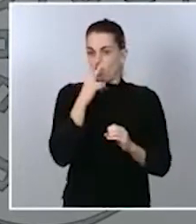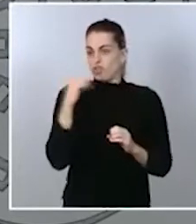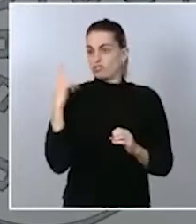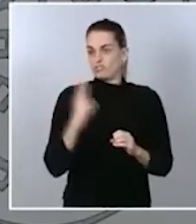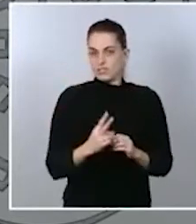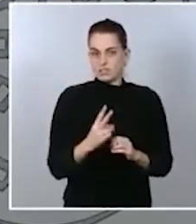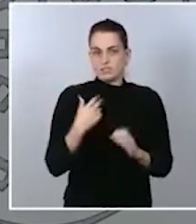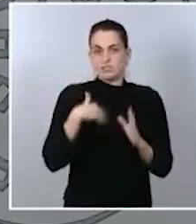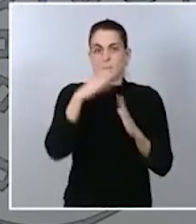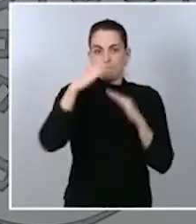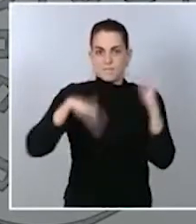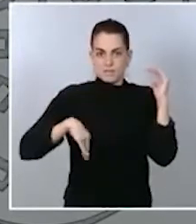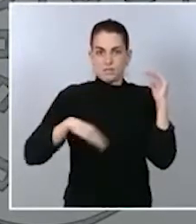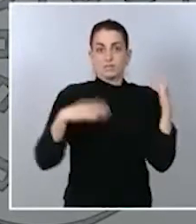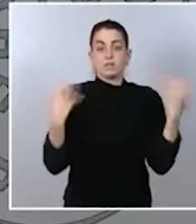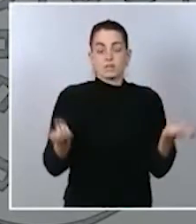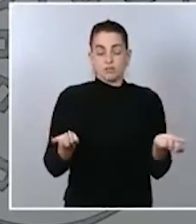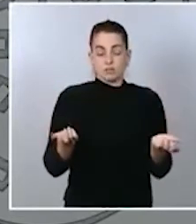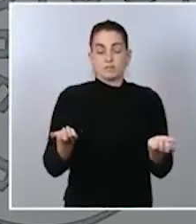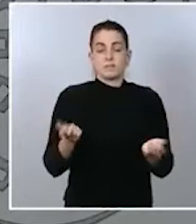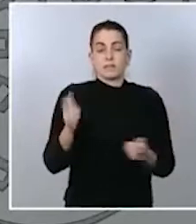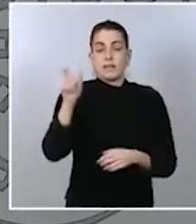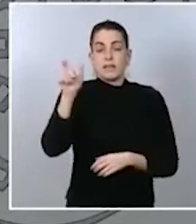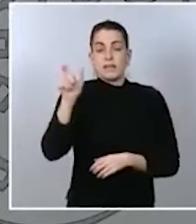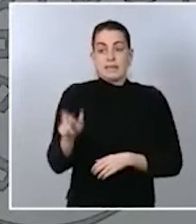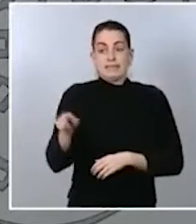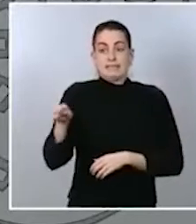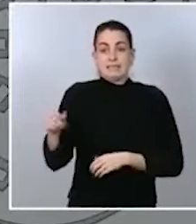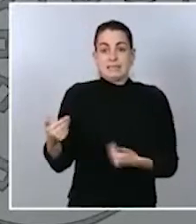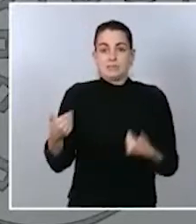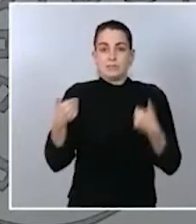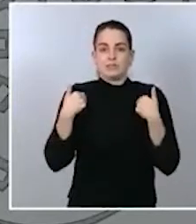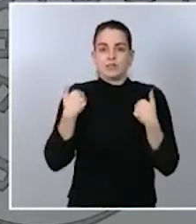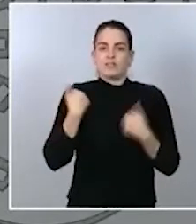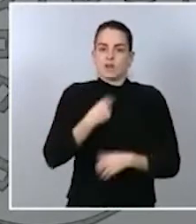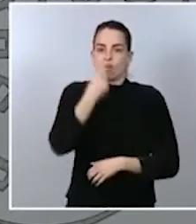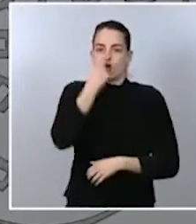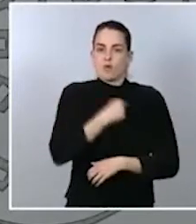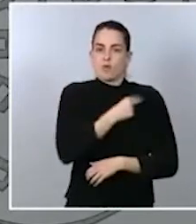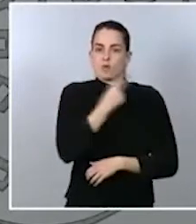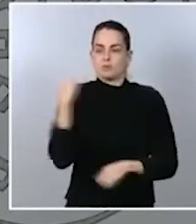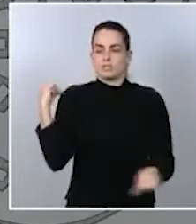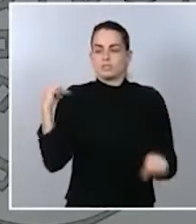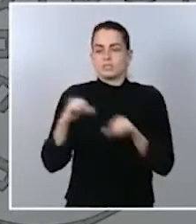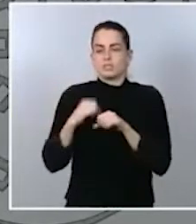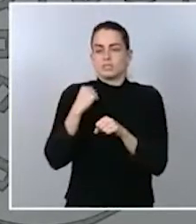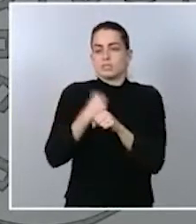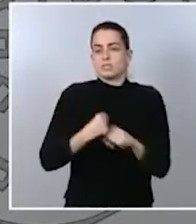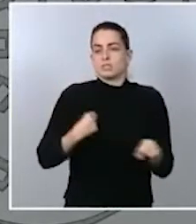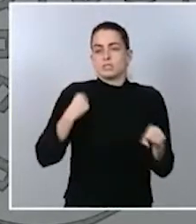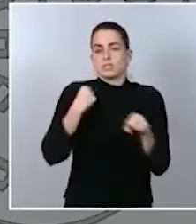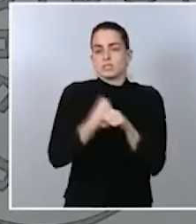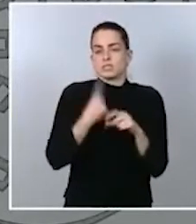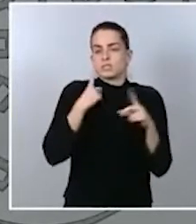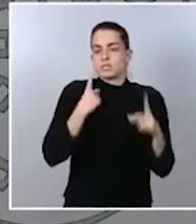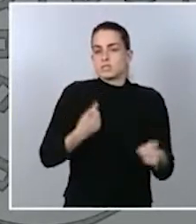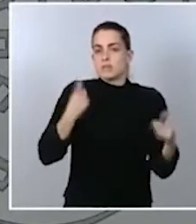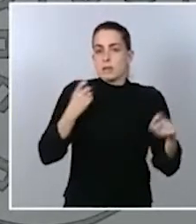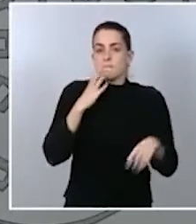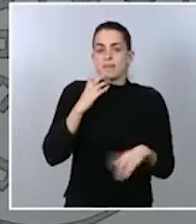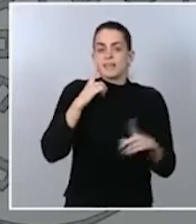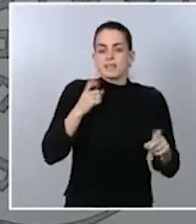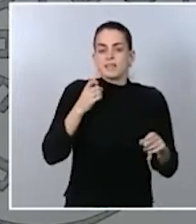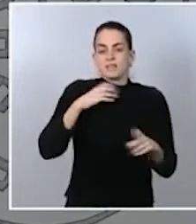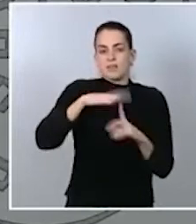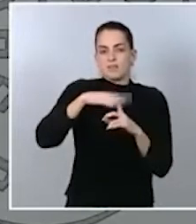que el Ejecutivo, como fue su compromiso, venía ya trabajando de forma intensa en el abaratamiento de la factura de la